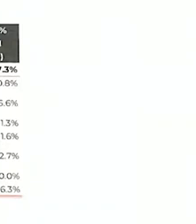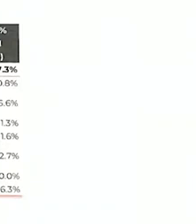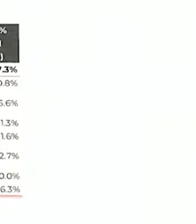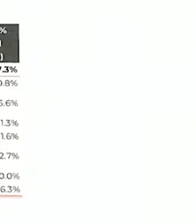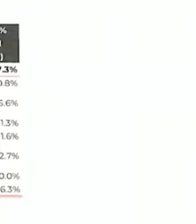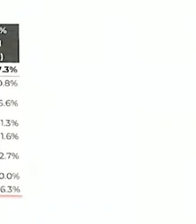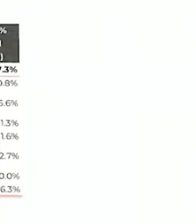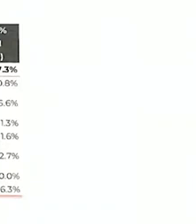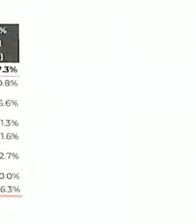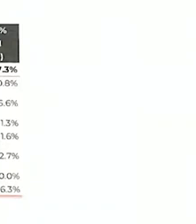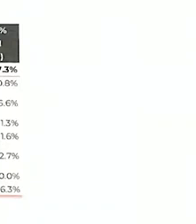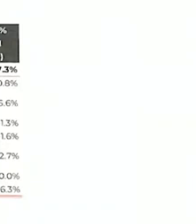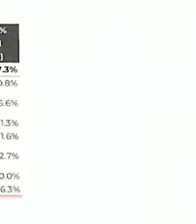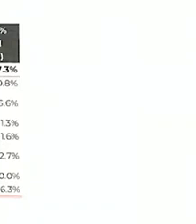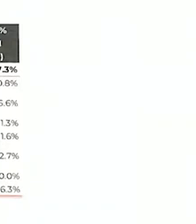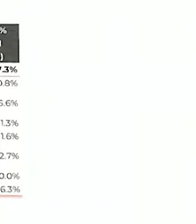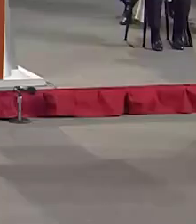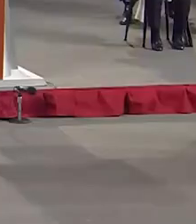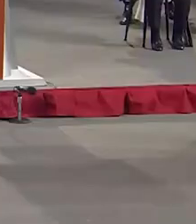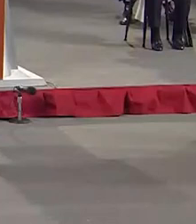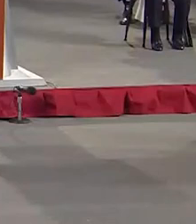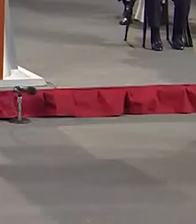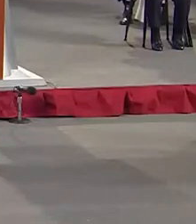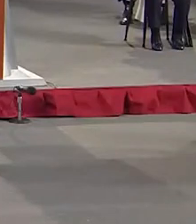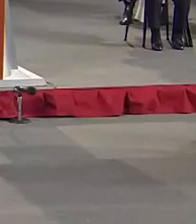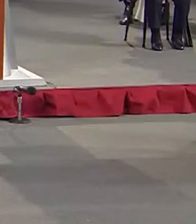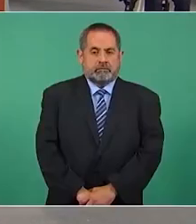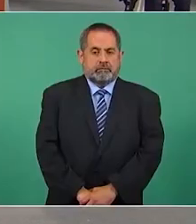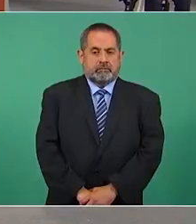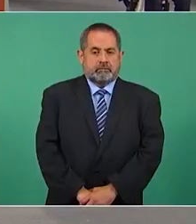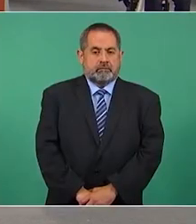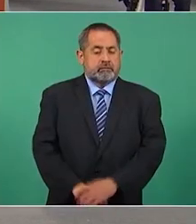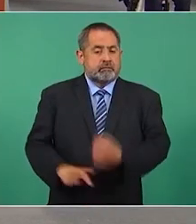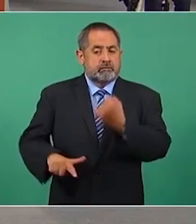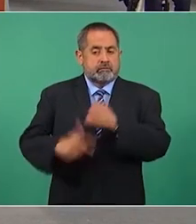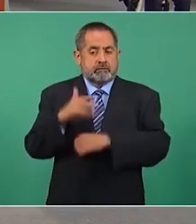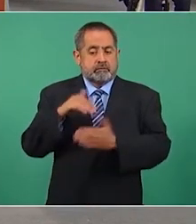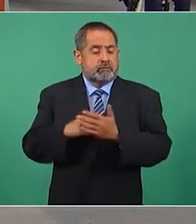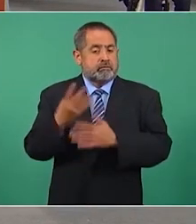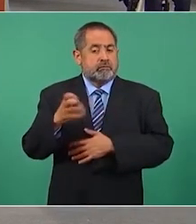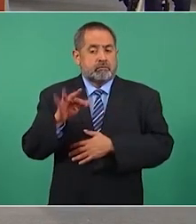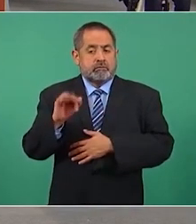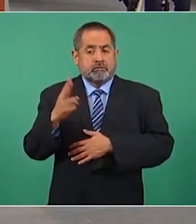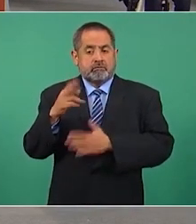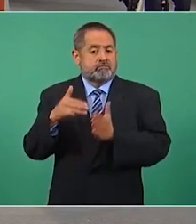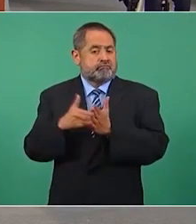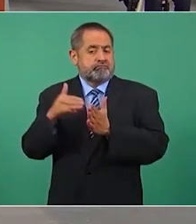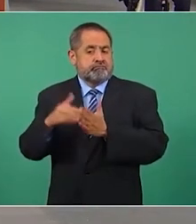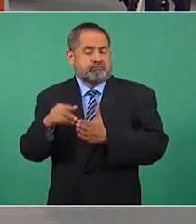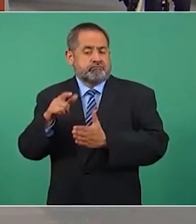12 mil 442 millones de pesos